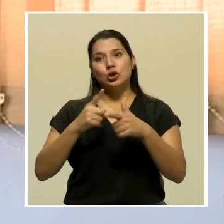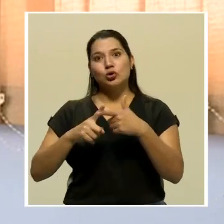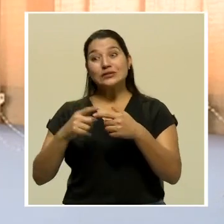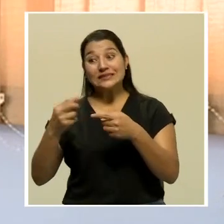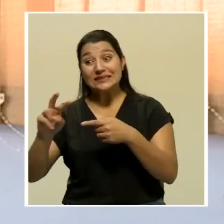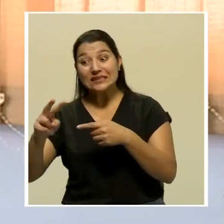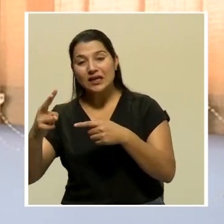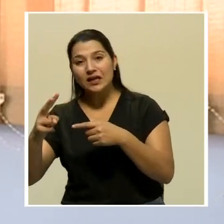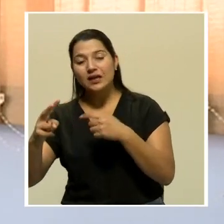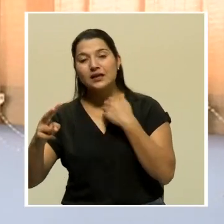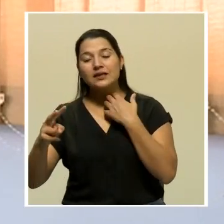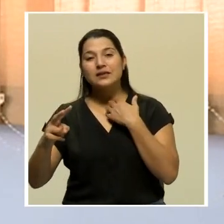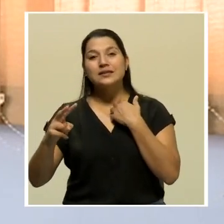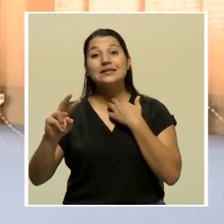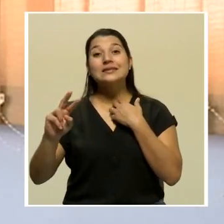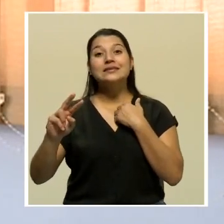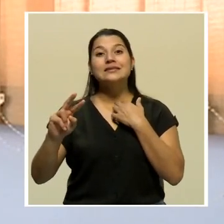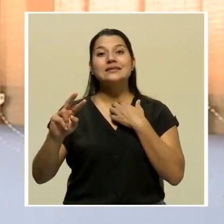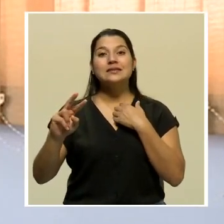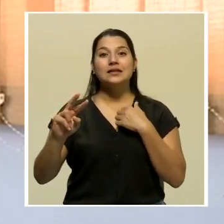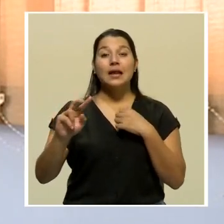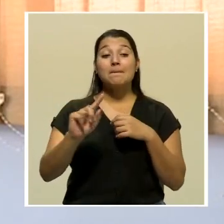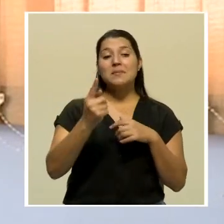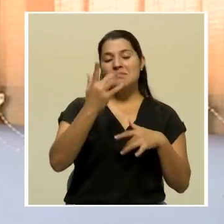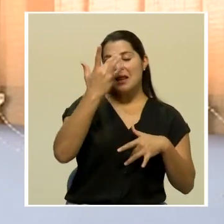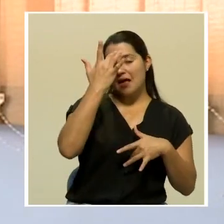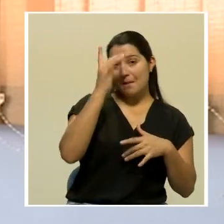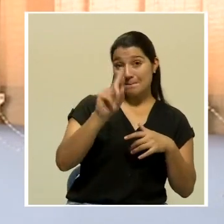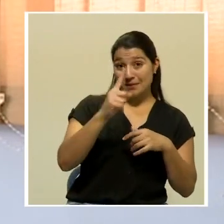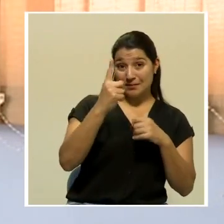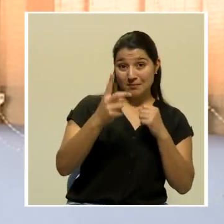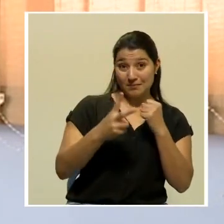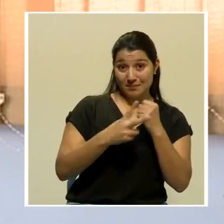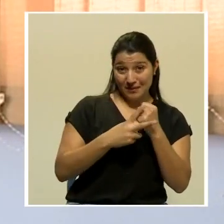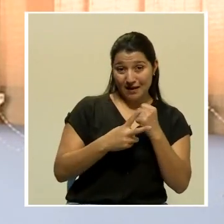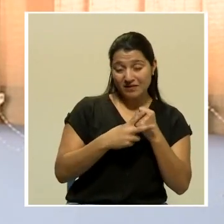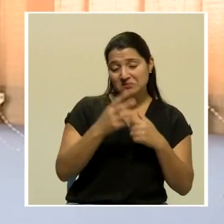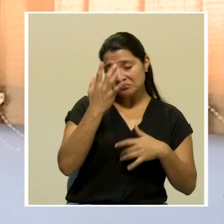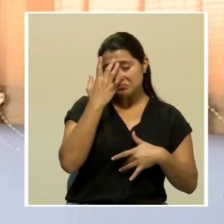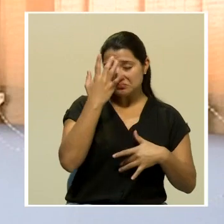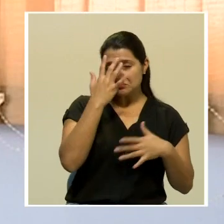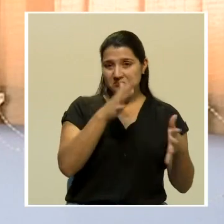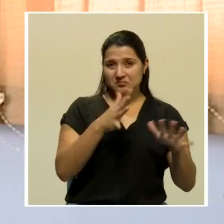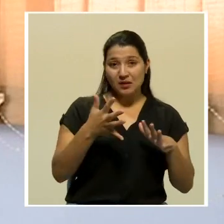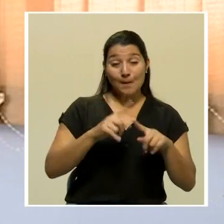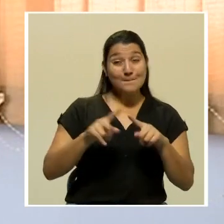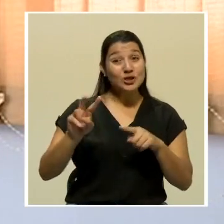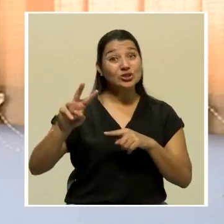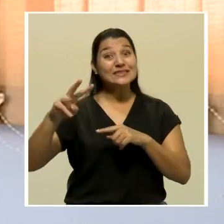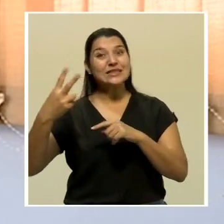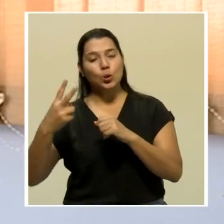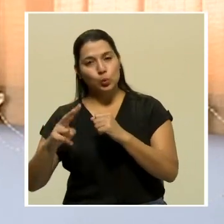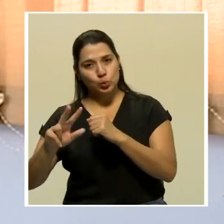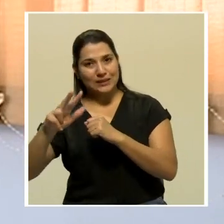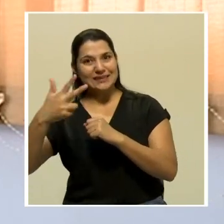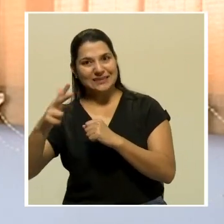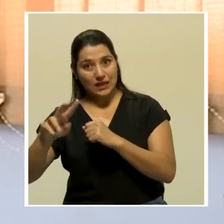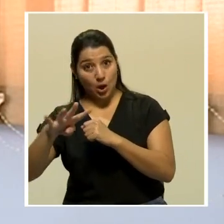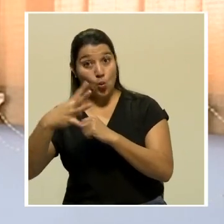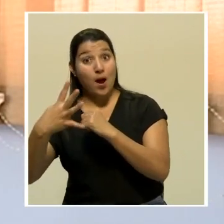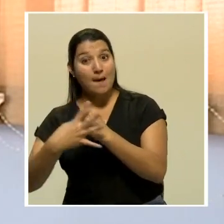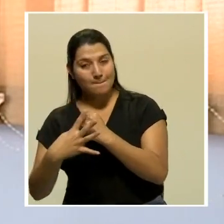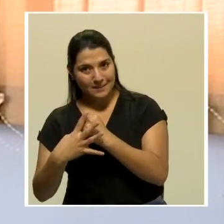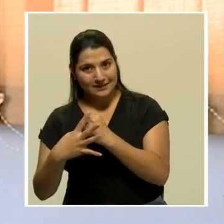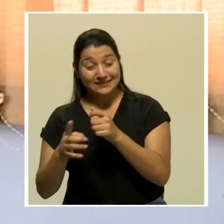es un poco menor, a pesar de que te puede dar la primera vez. Pero cuando te da por segunda, por tercera, ves incluso cuatro veces,